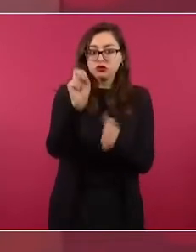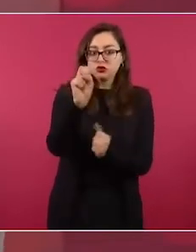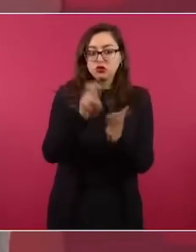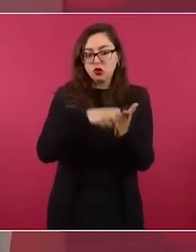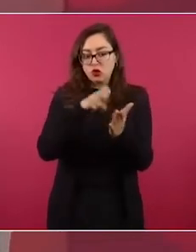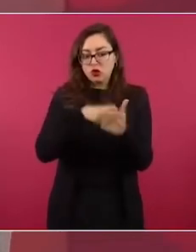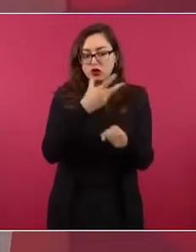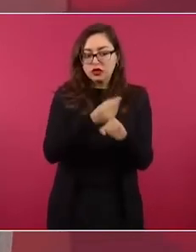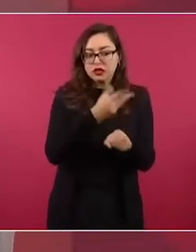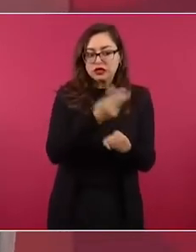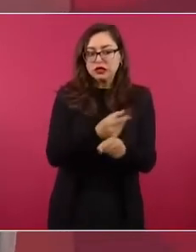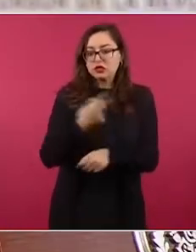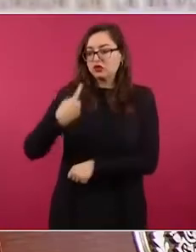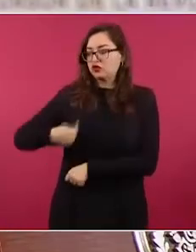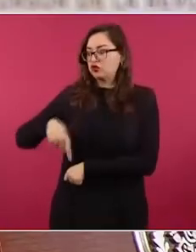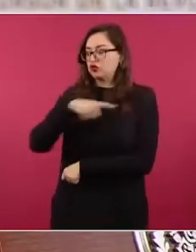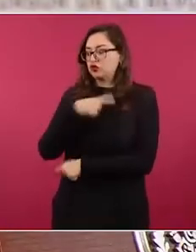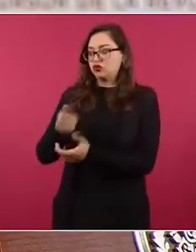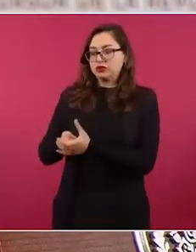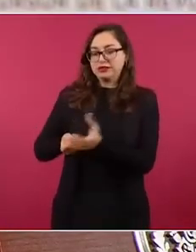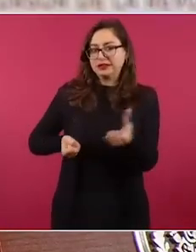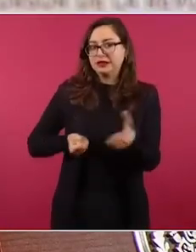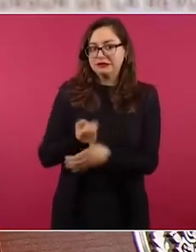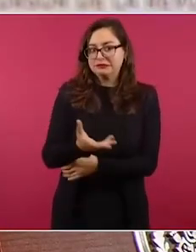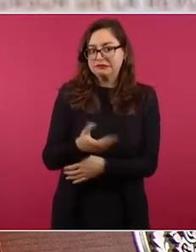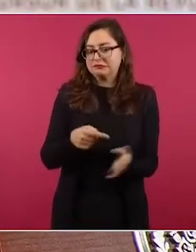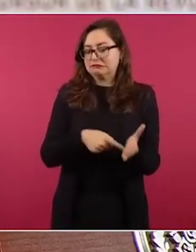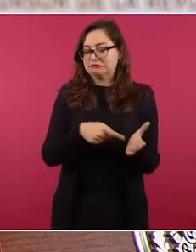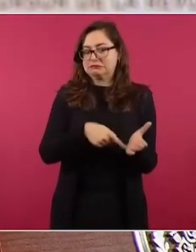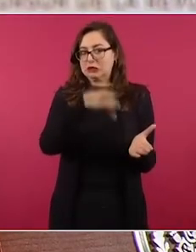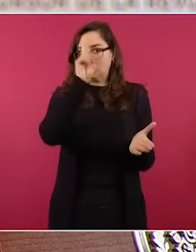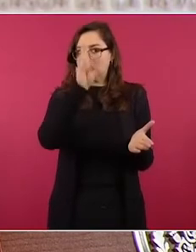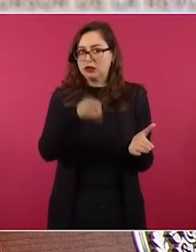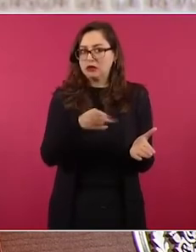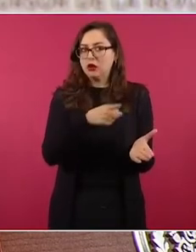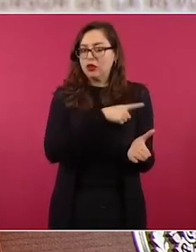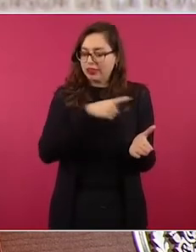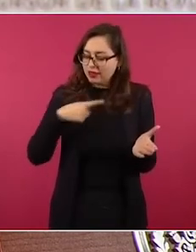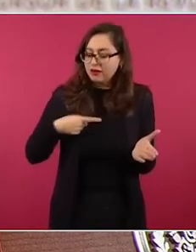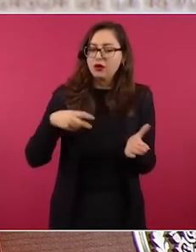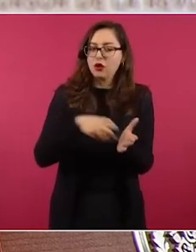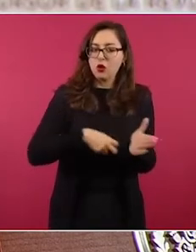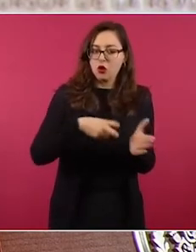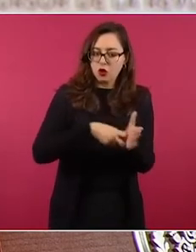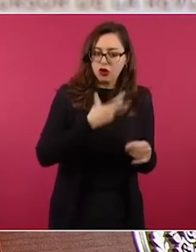sus